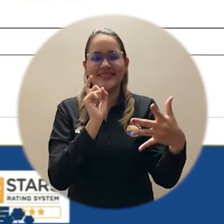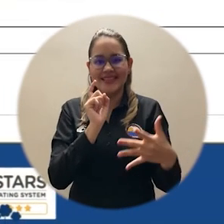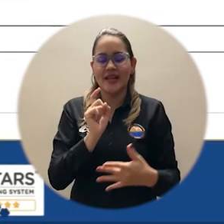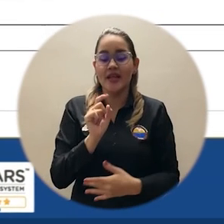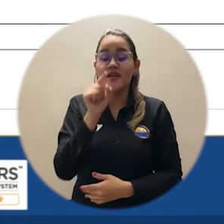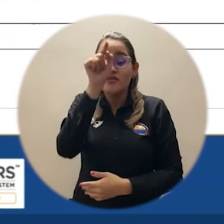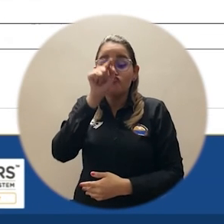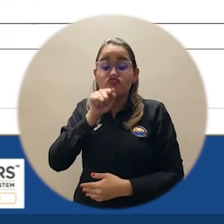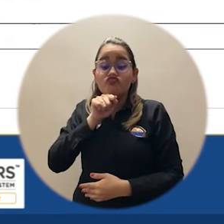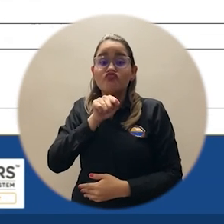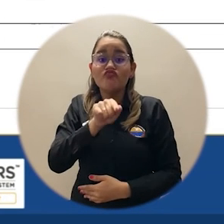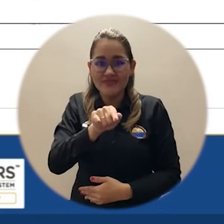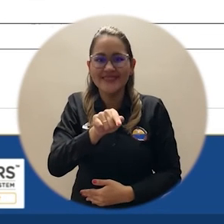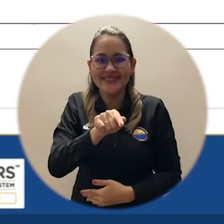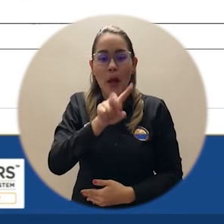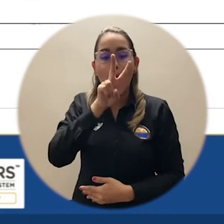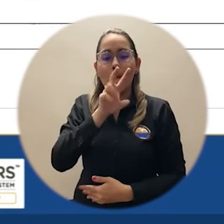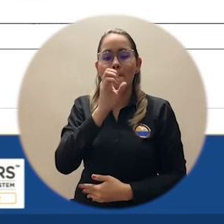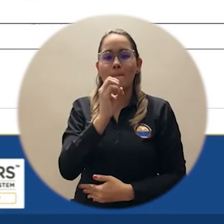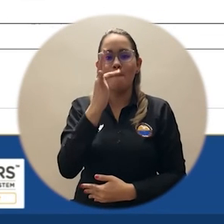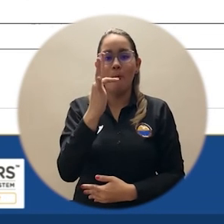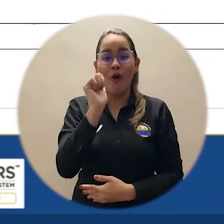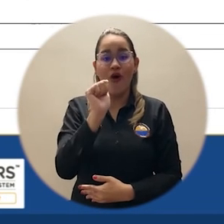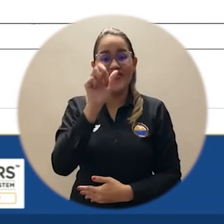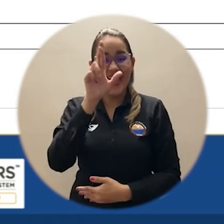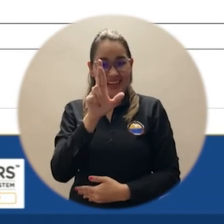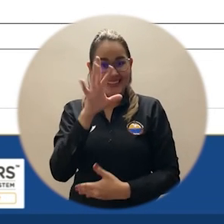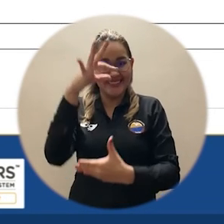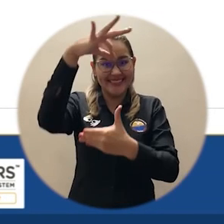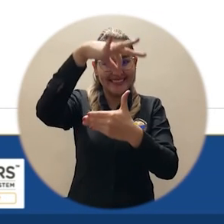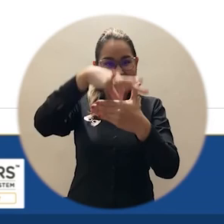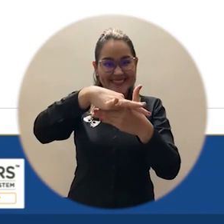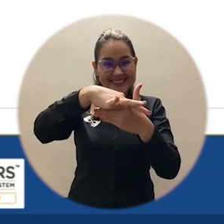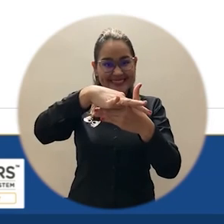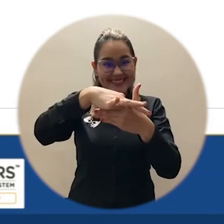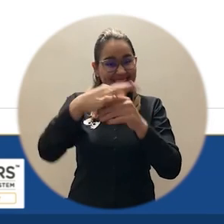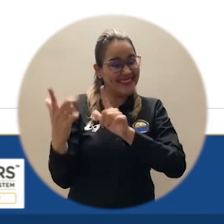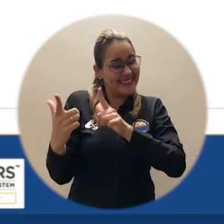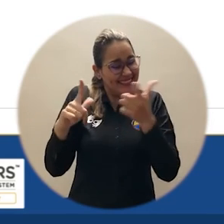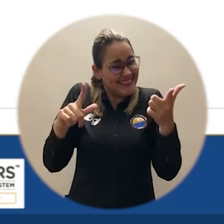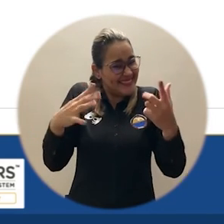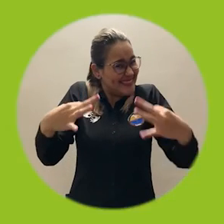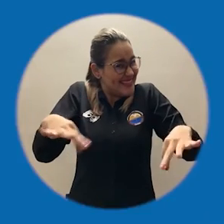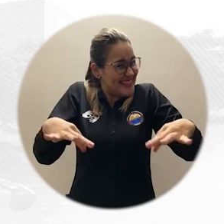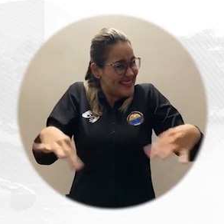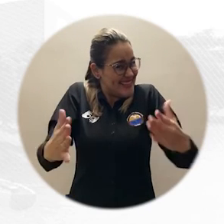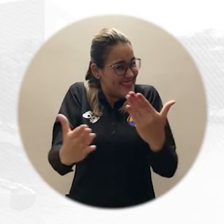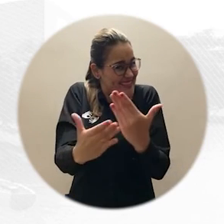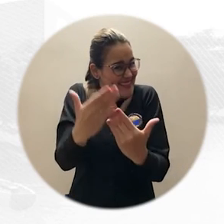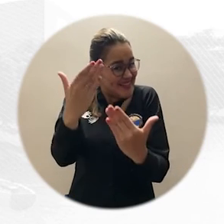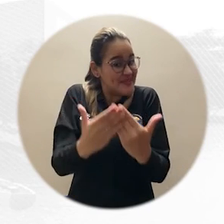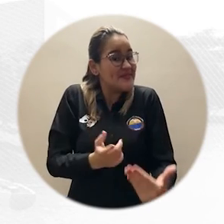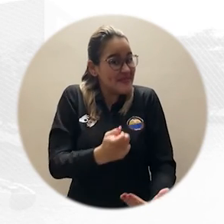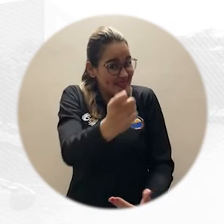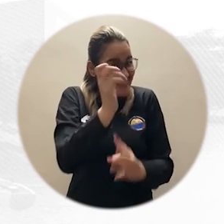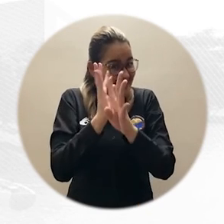preferencia y nos dirigimos a la opción votar ubicado en el centro de la página. ¡Listo! Así de sencillo es votar en